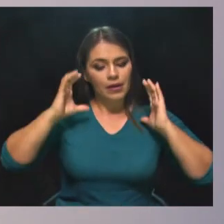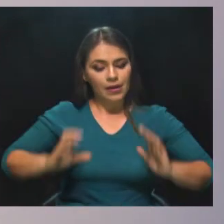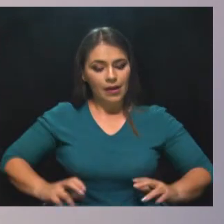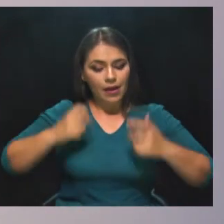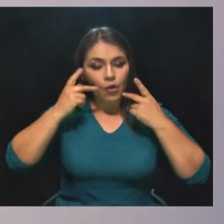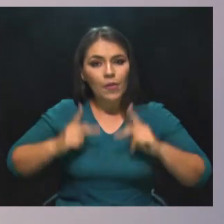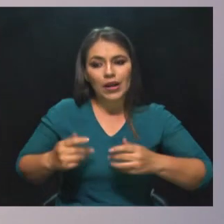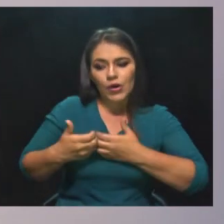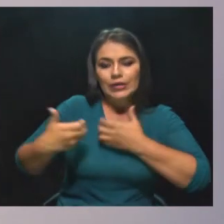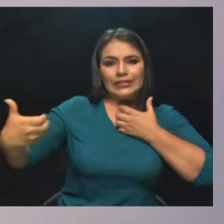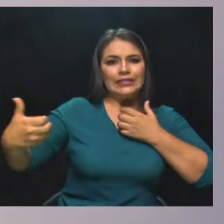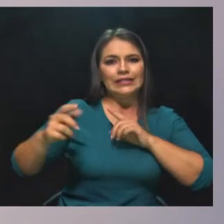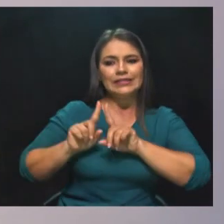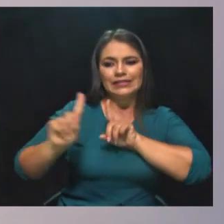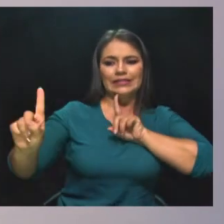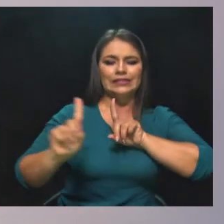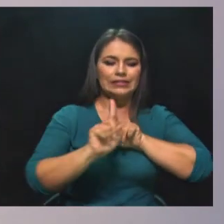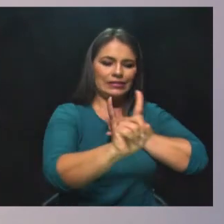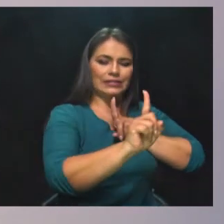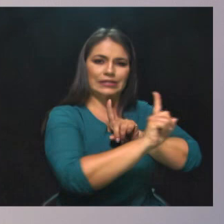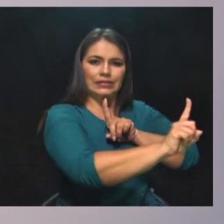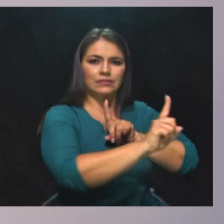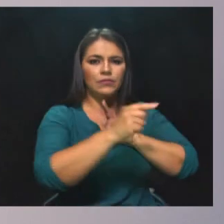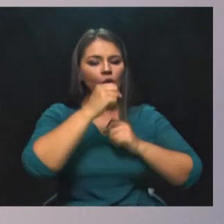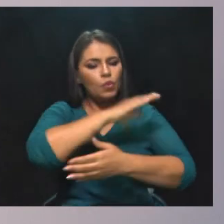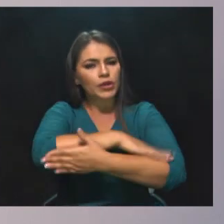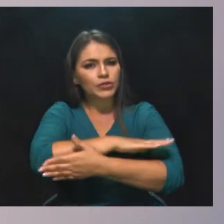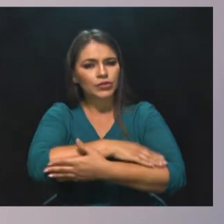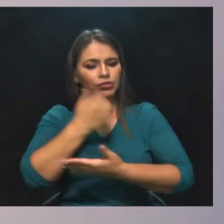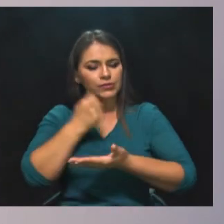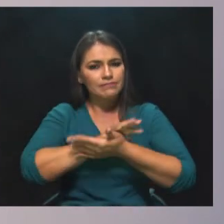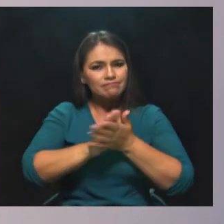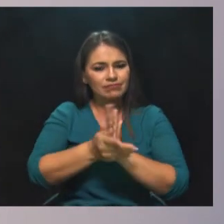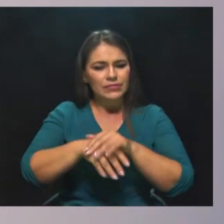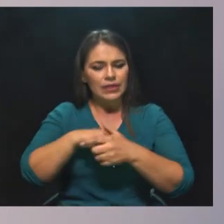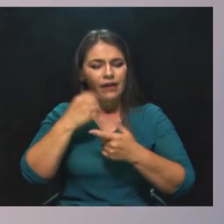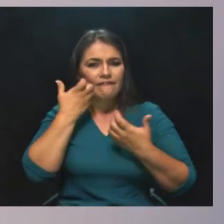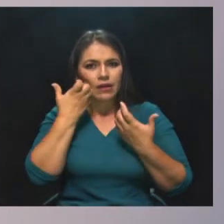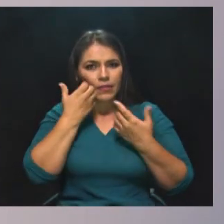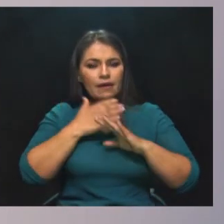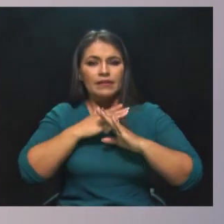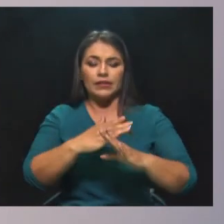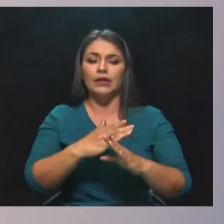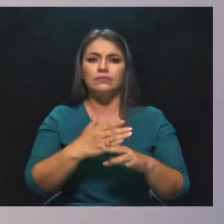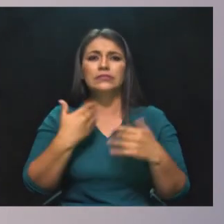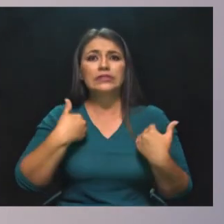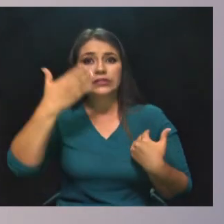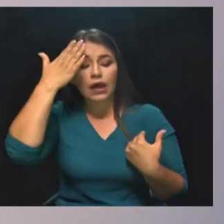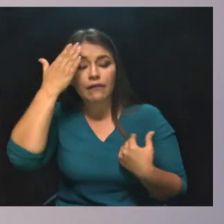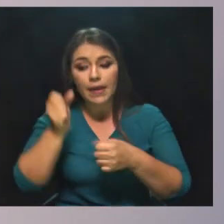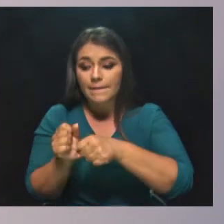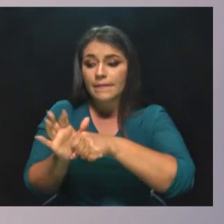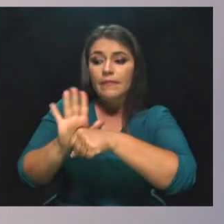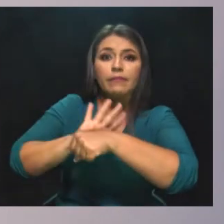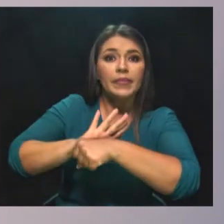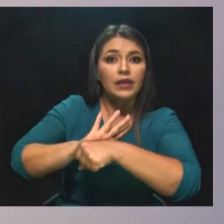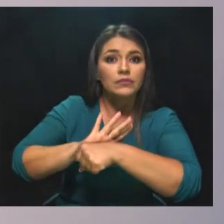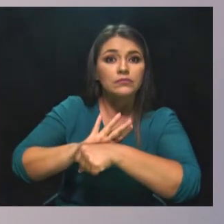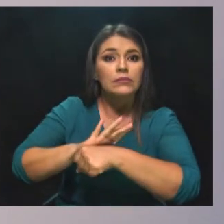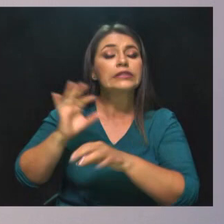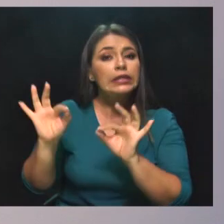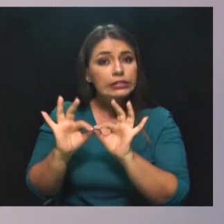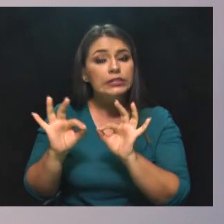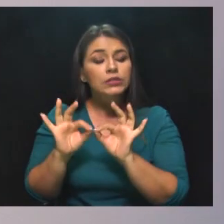individuos, con inteligencia y disciplina, para vencer este virus que simple pero claramente se